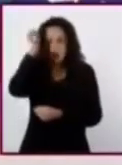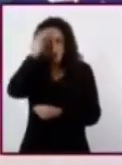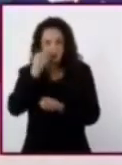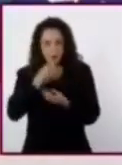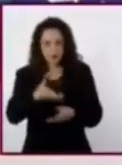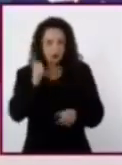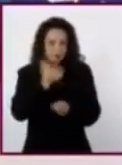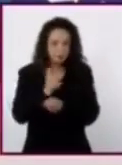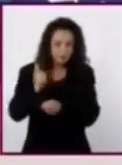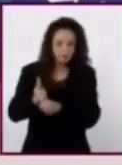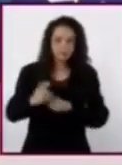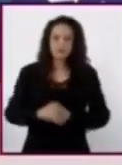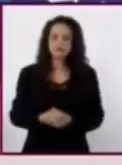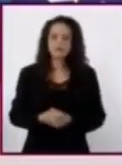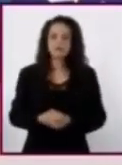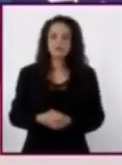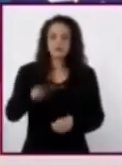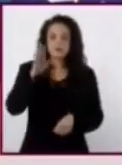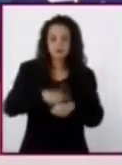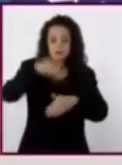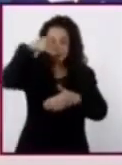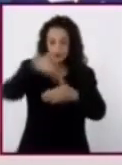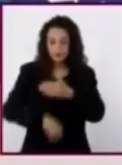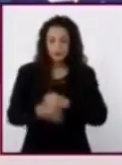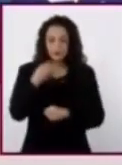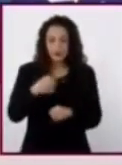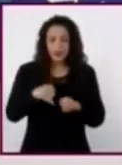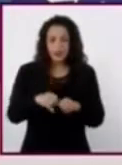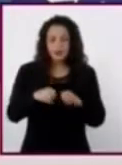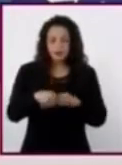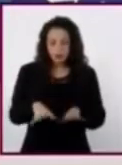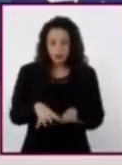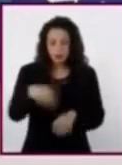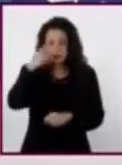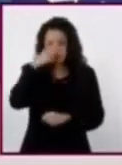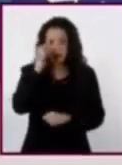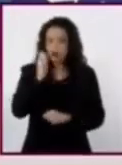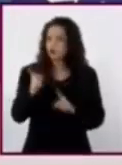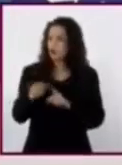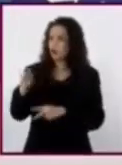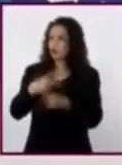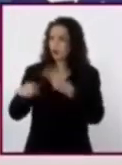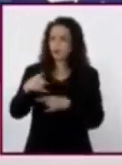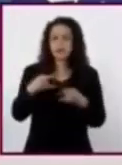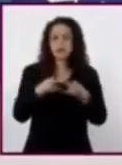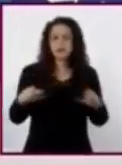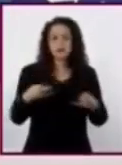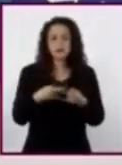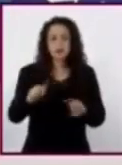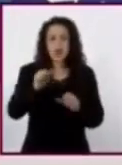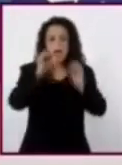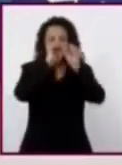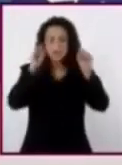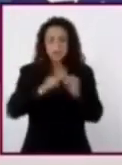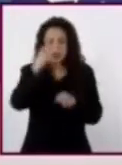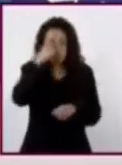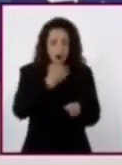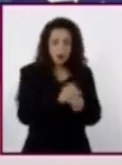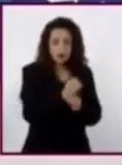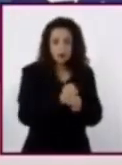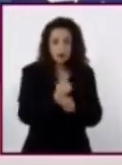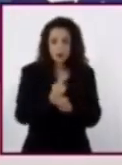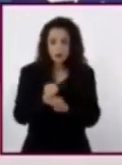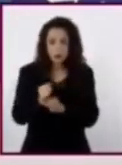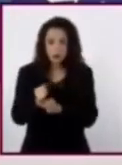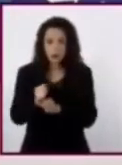Para analizar la información de las diversas fuentes históricas de su tema de investigación, al